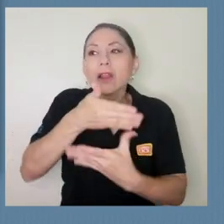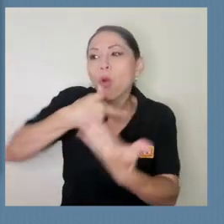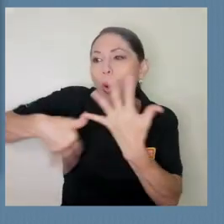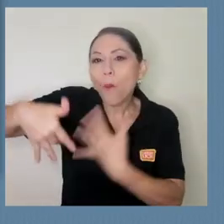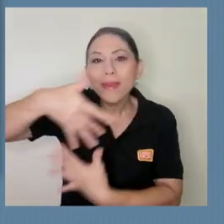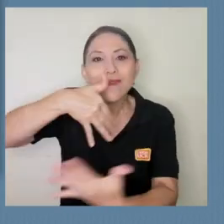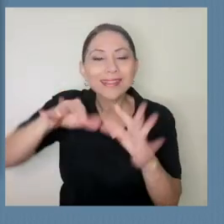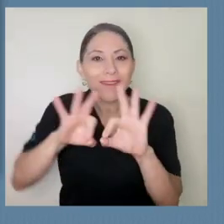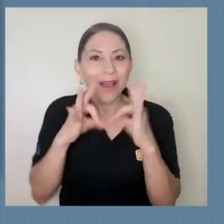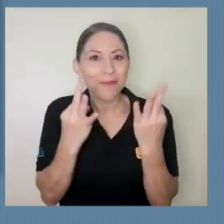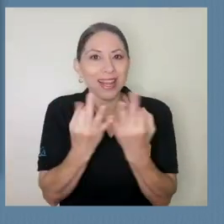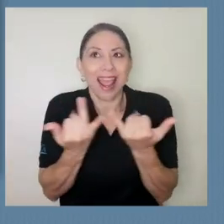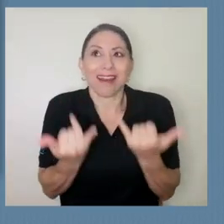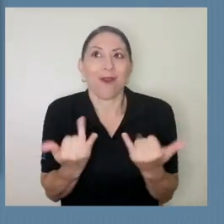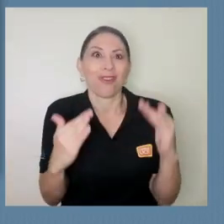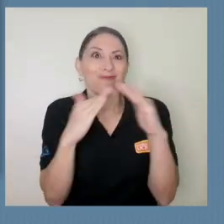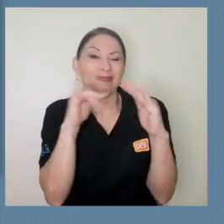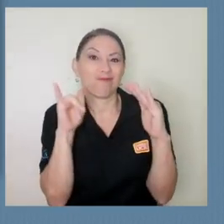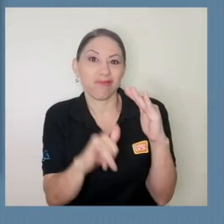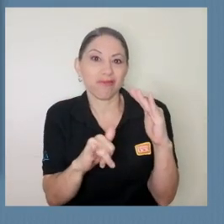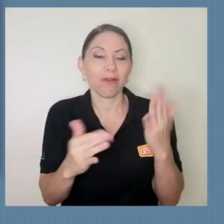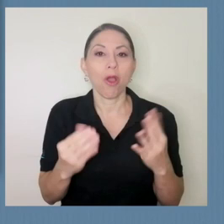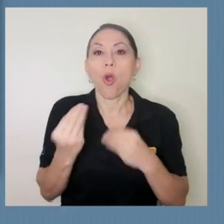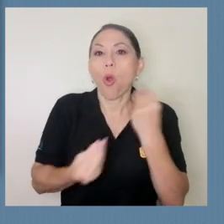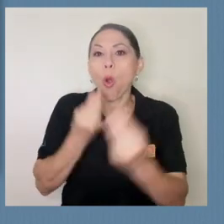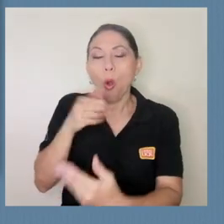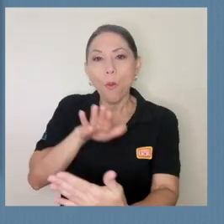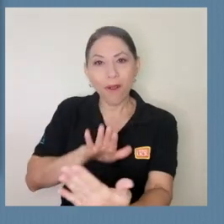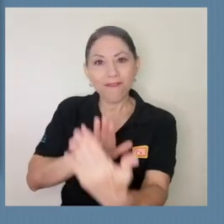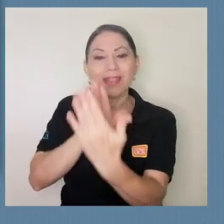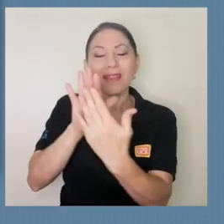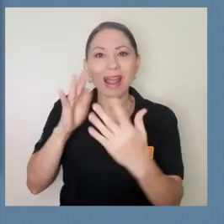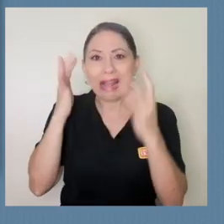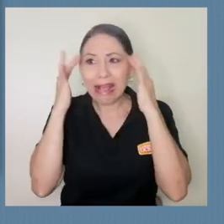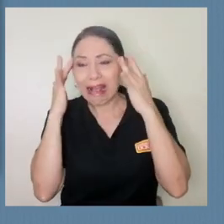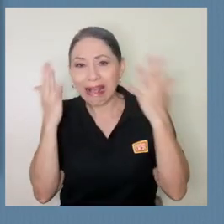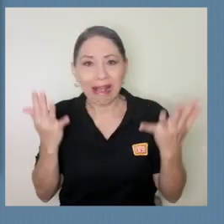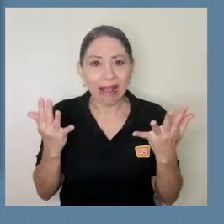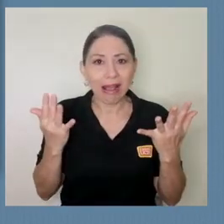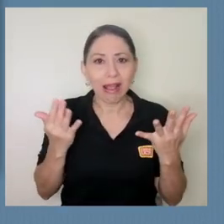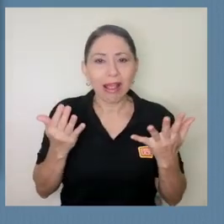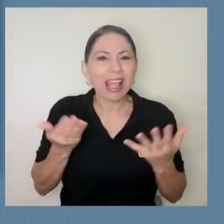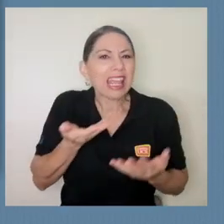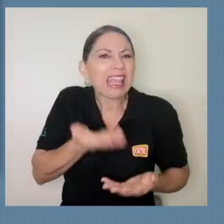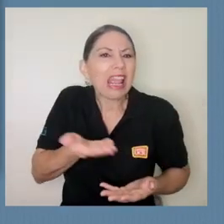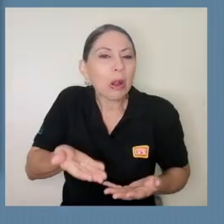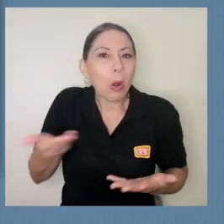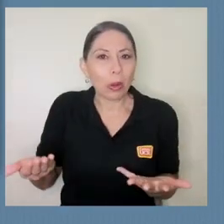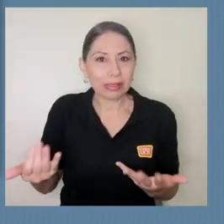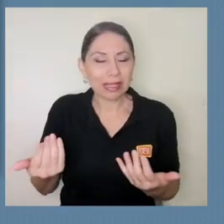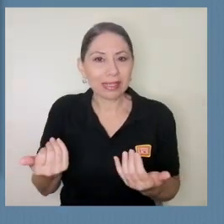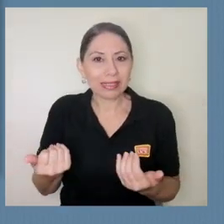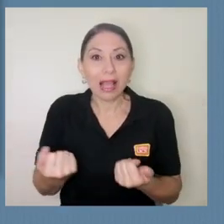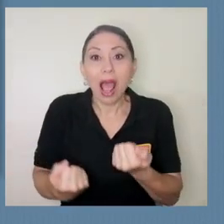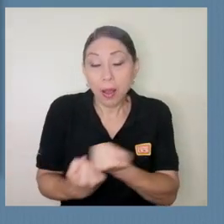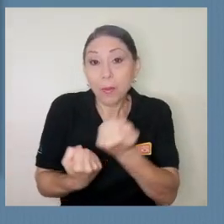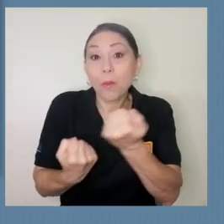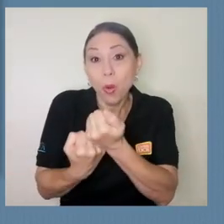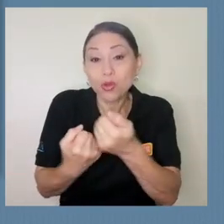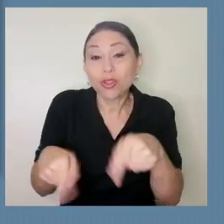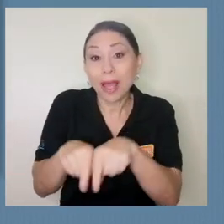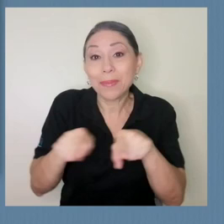espacios digamos ahora que estamos confinados cómo enfrentar la ansiedad qué cosas tenemos que seguir incluso en apoyo a las medidas